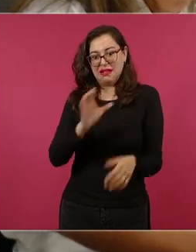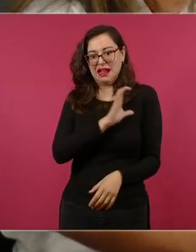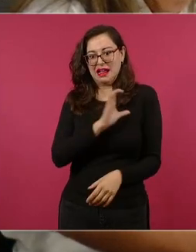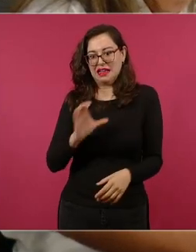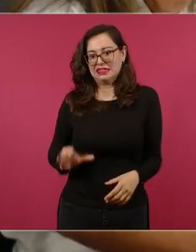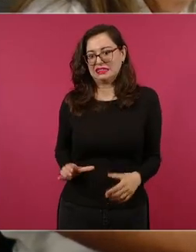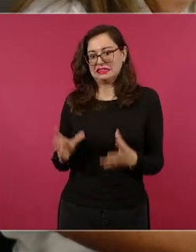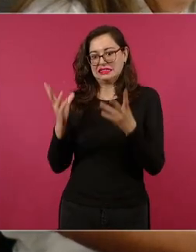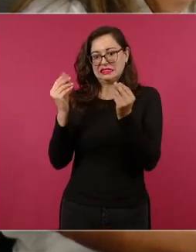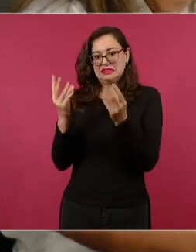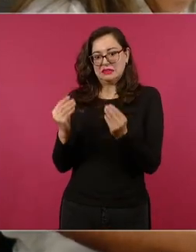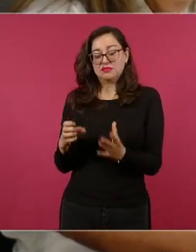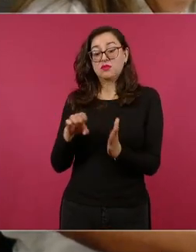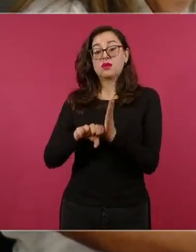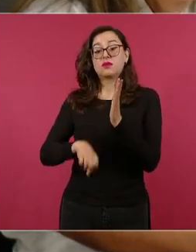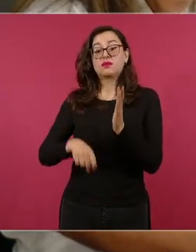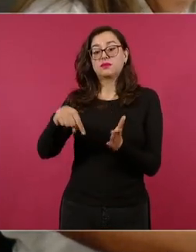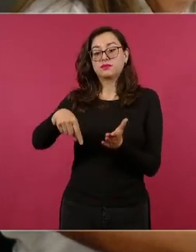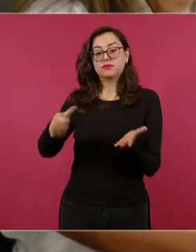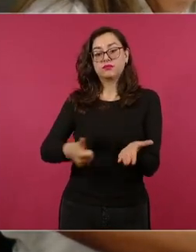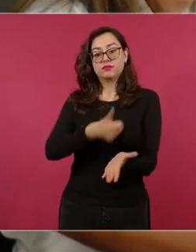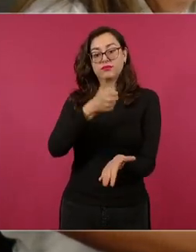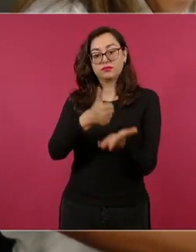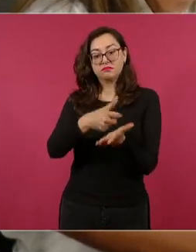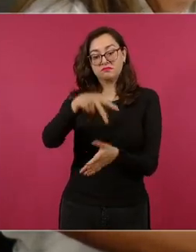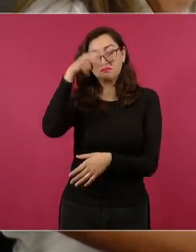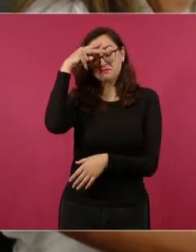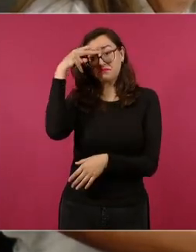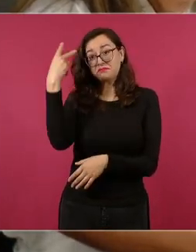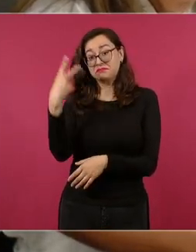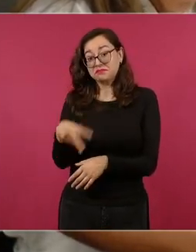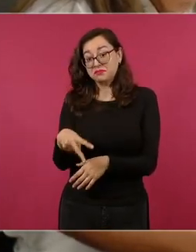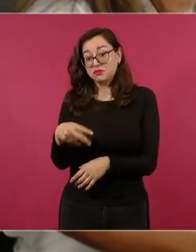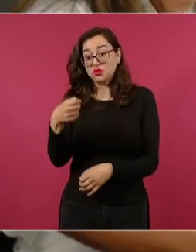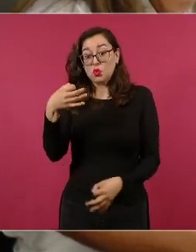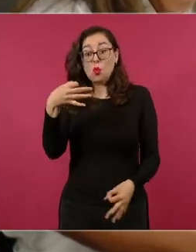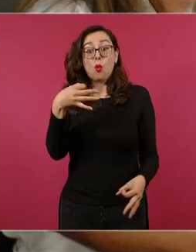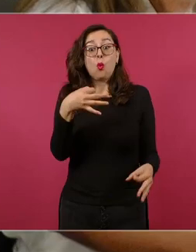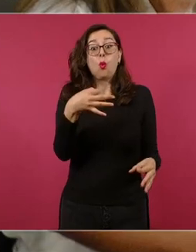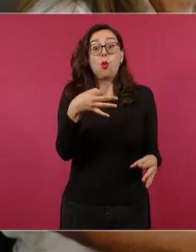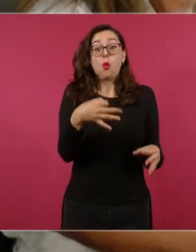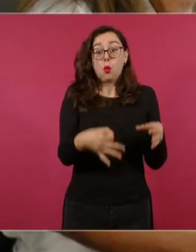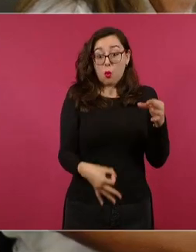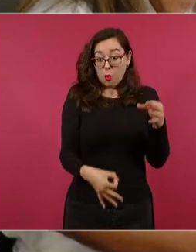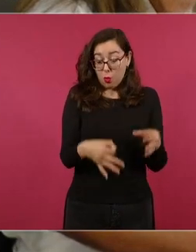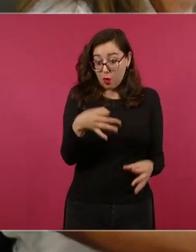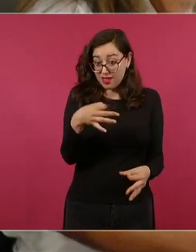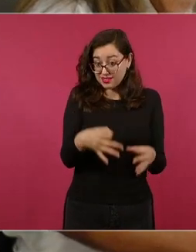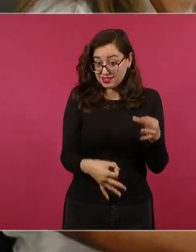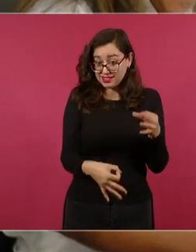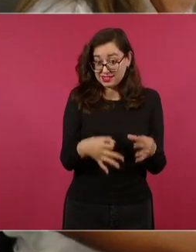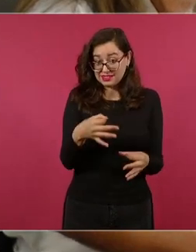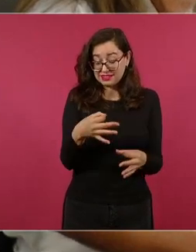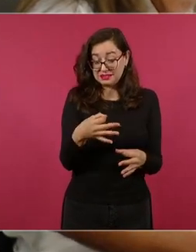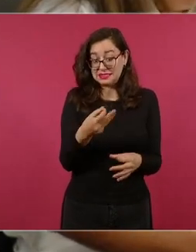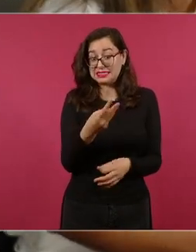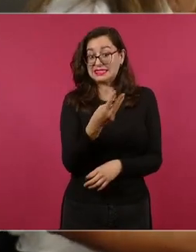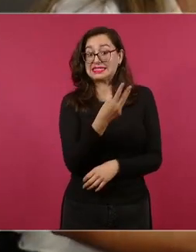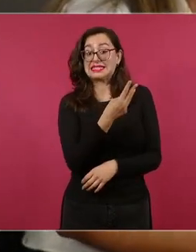tan sólo en la Ciudad de México estaríamos hablando que sólo de impartidores de justicia a nivel federal son